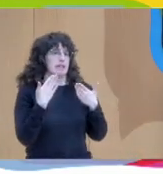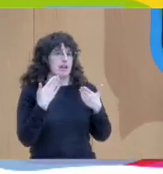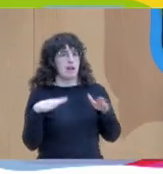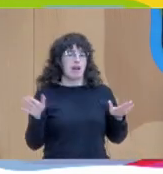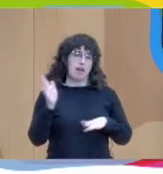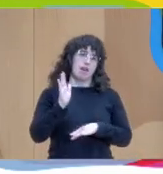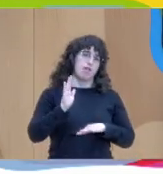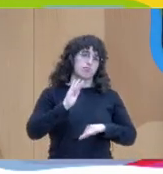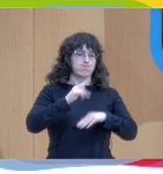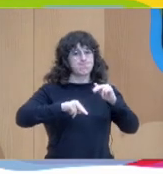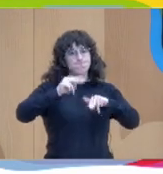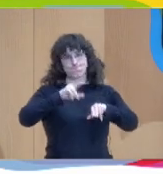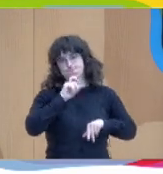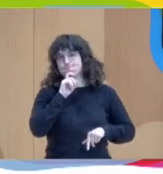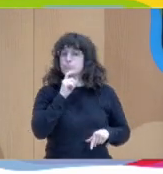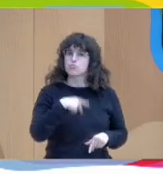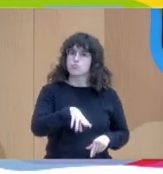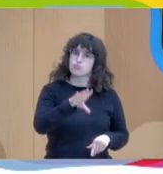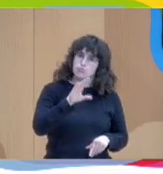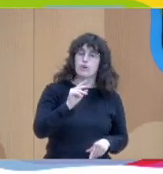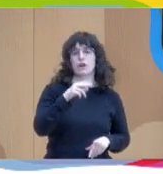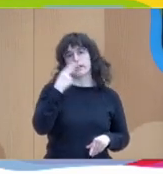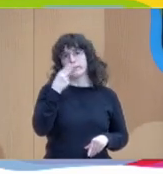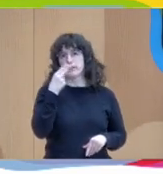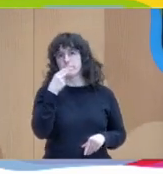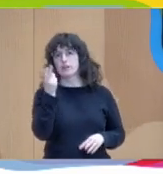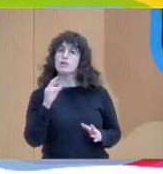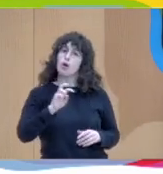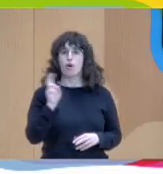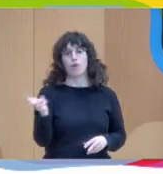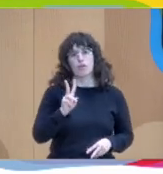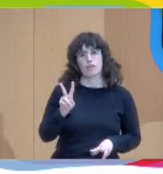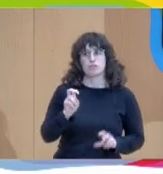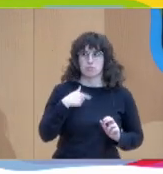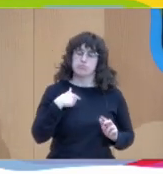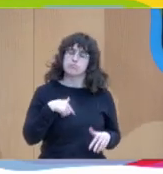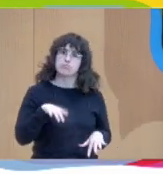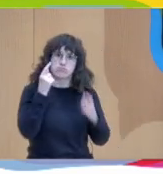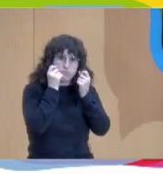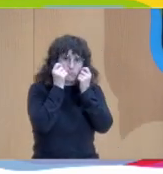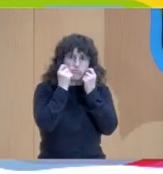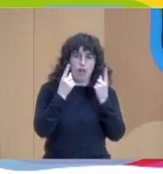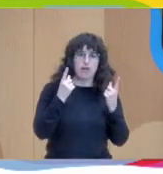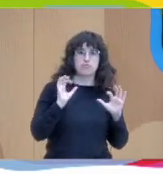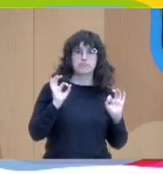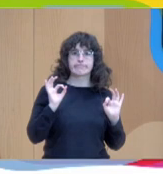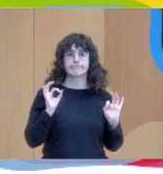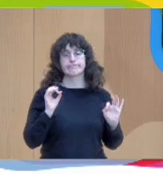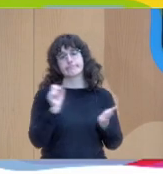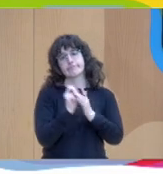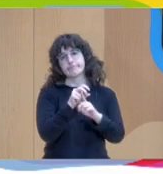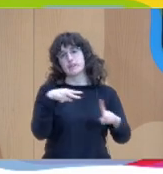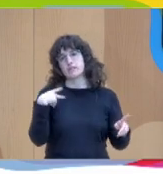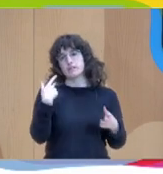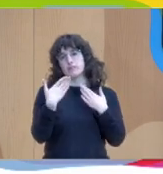llevo me parece muy interesante y otra cosa que yo me llevo también ha sido que para mí el enfoque dialógico cuando se